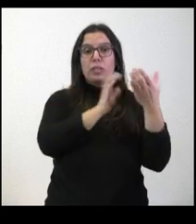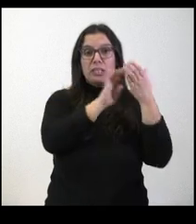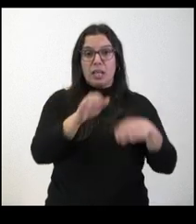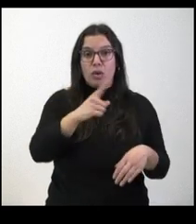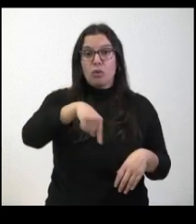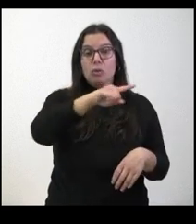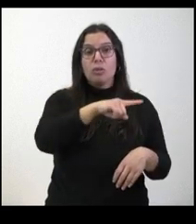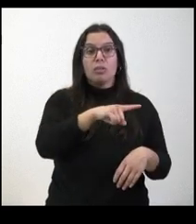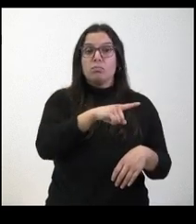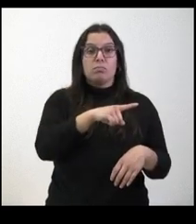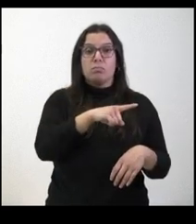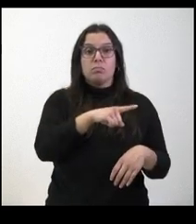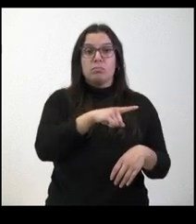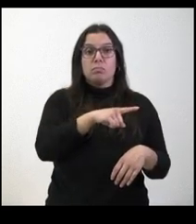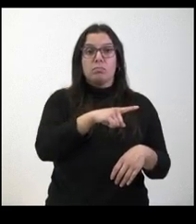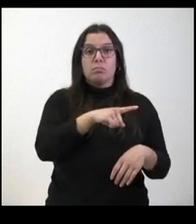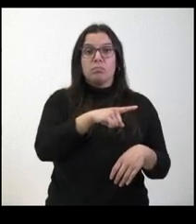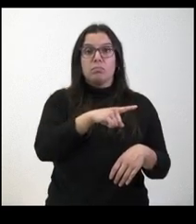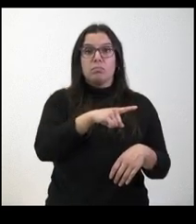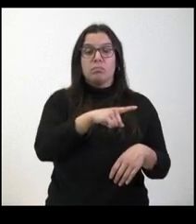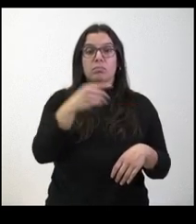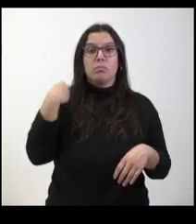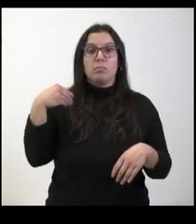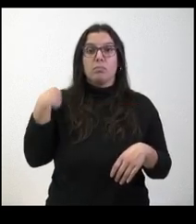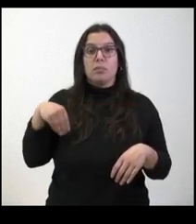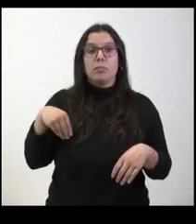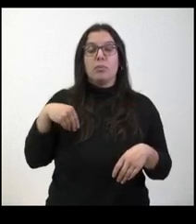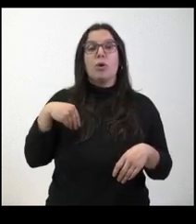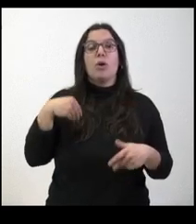da nada para el puerto del noroeste de Benavente.